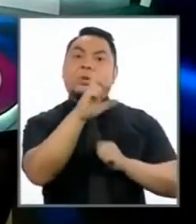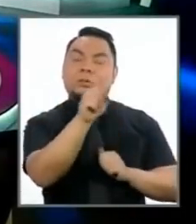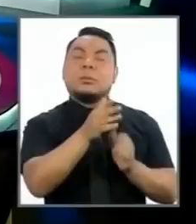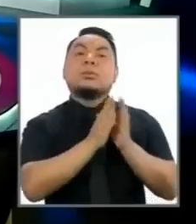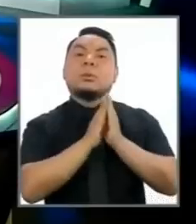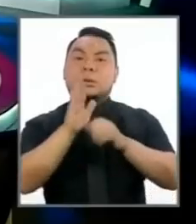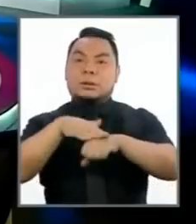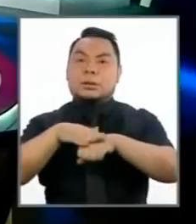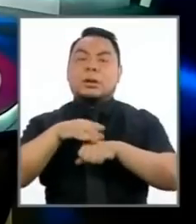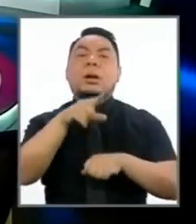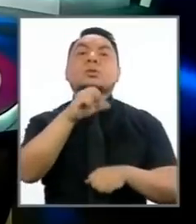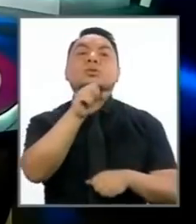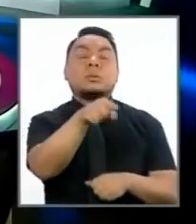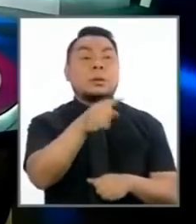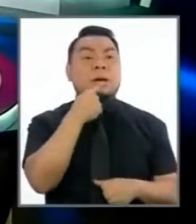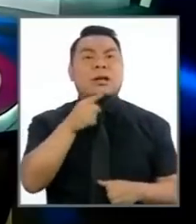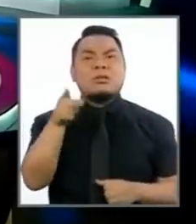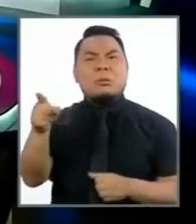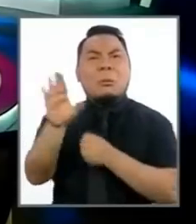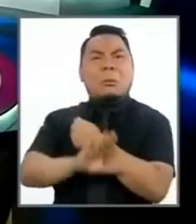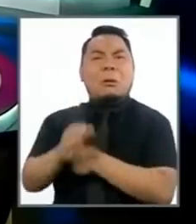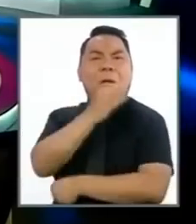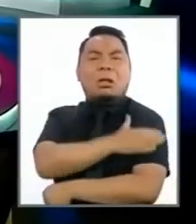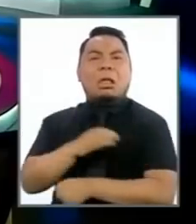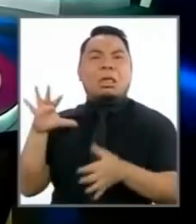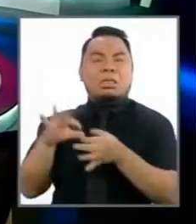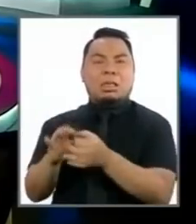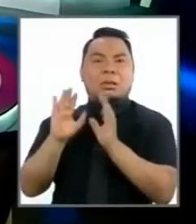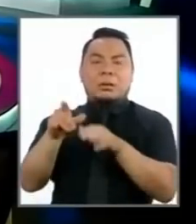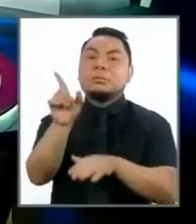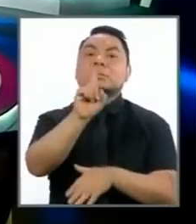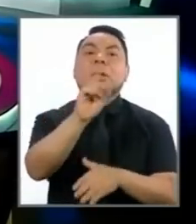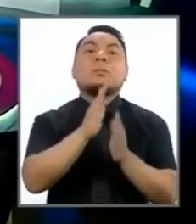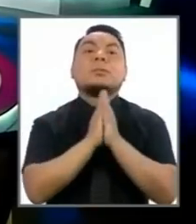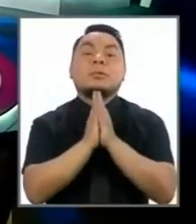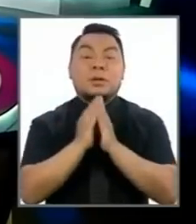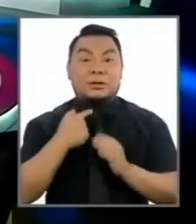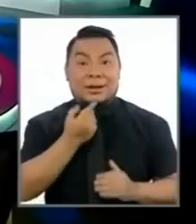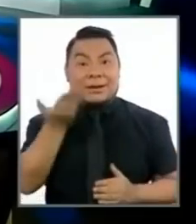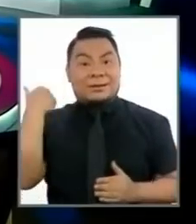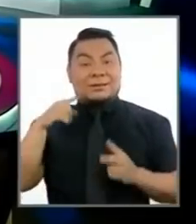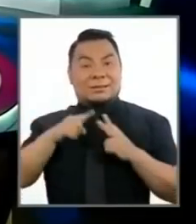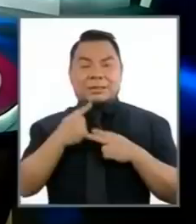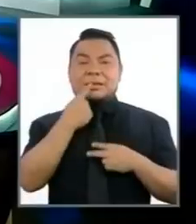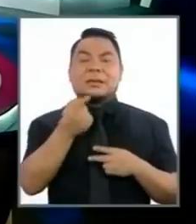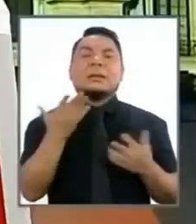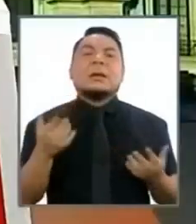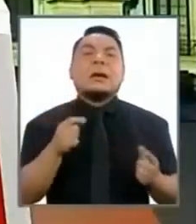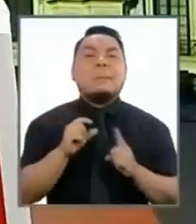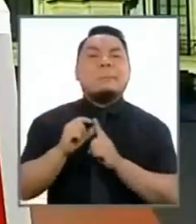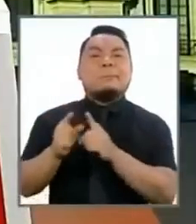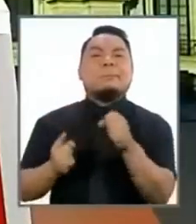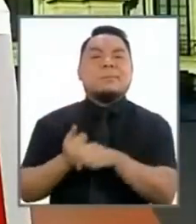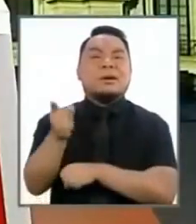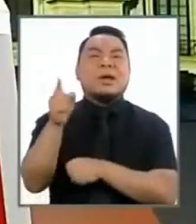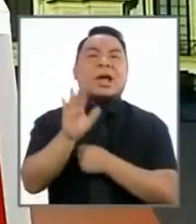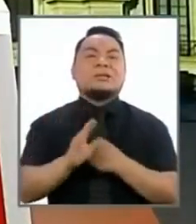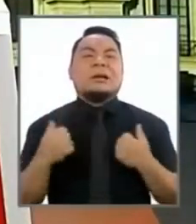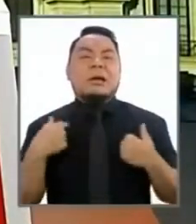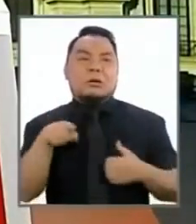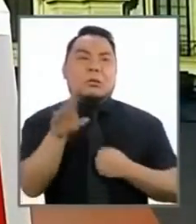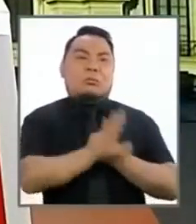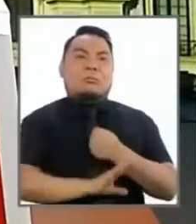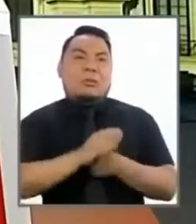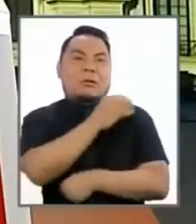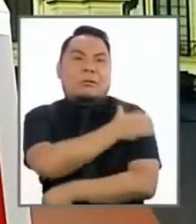pedirle por favor, señor Guzmán que mantengamos el nivel del debate evitemos, como hemos leído al inicio este tipo de calificativos que todos